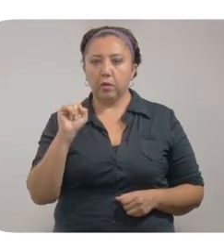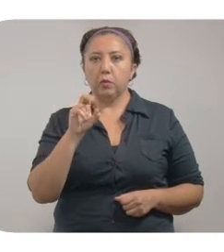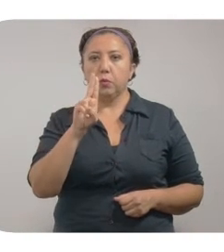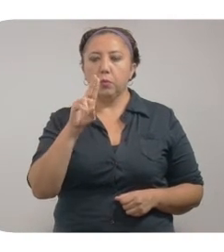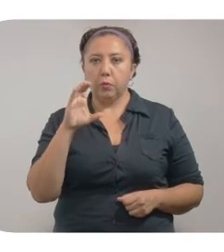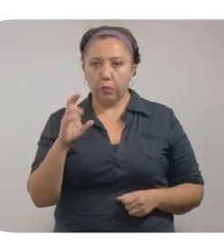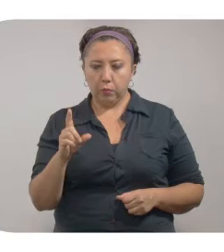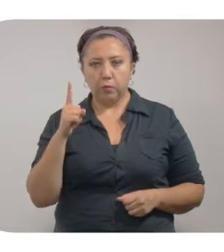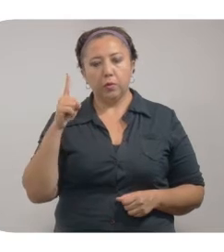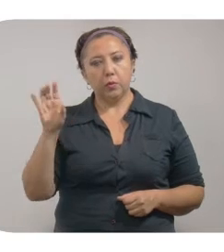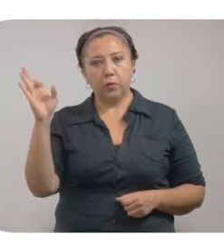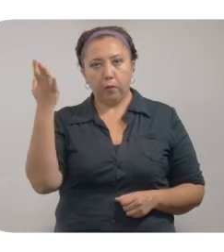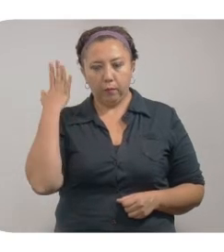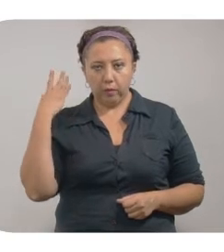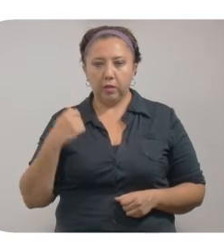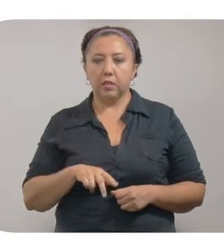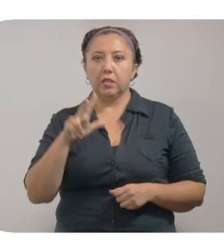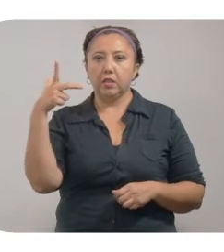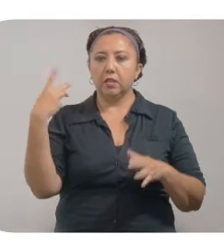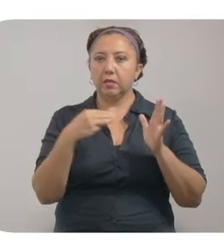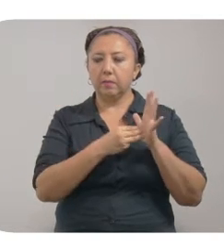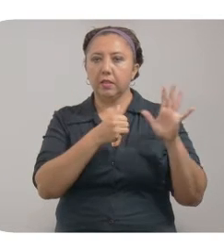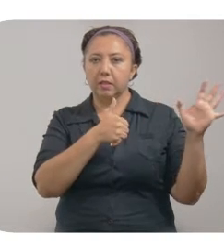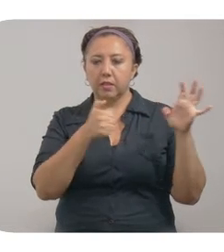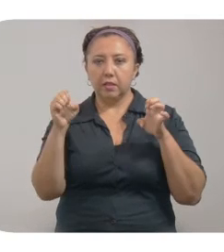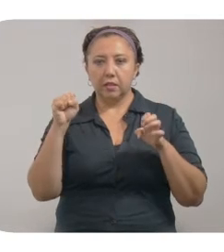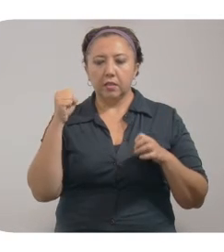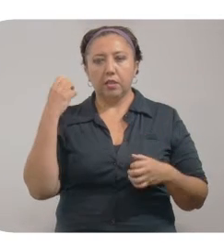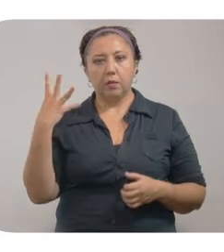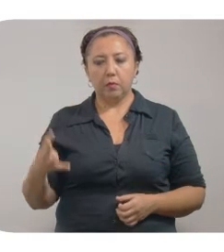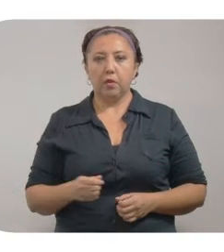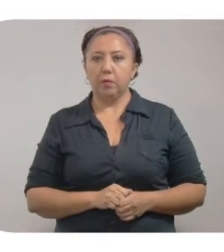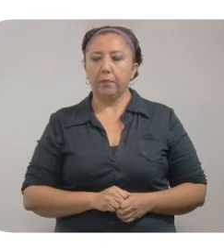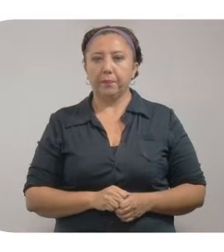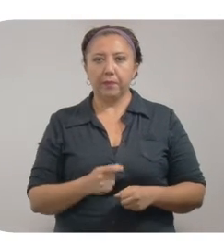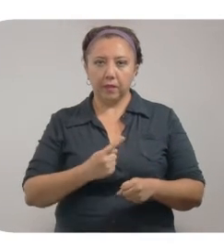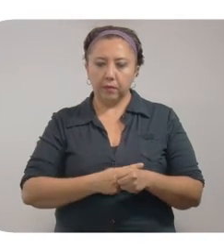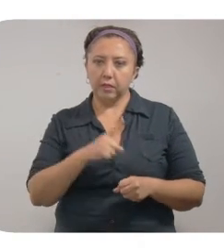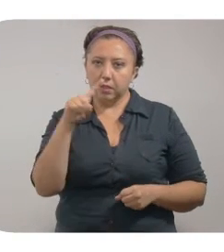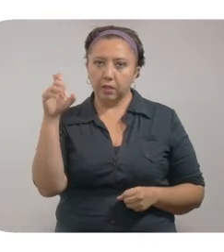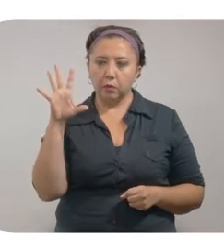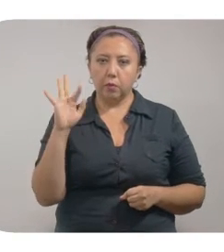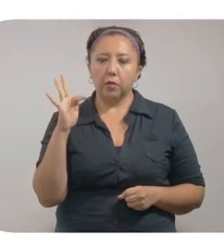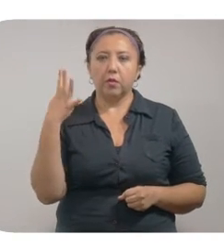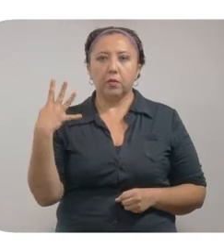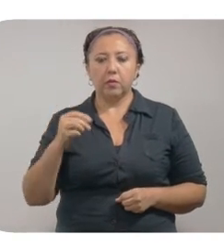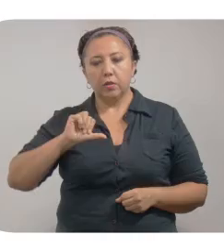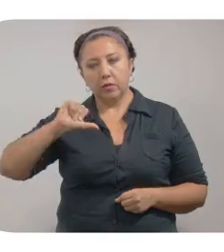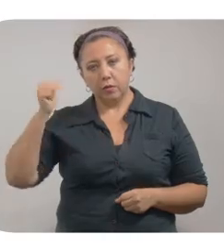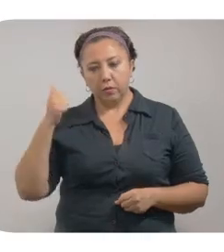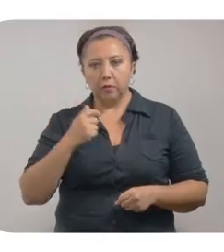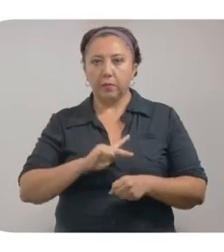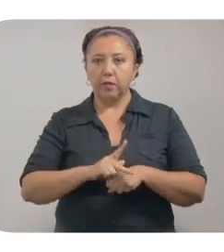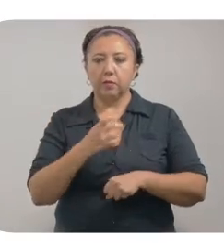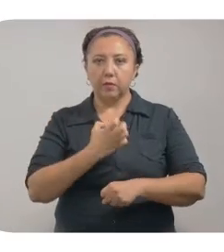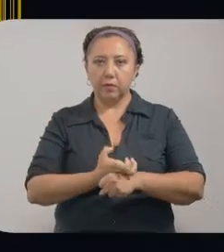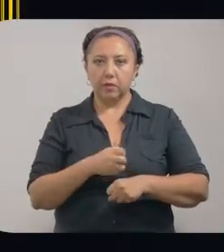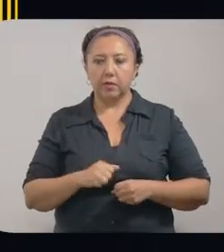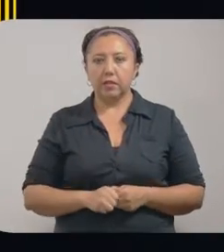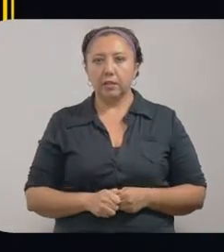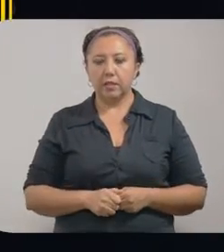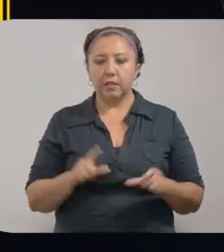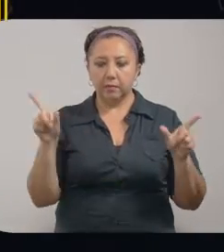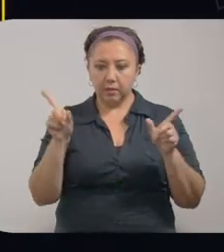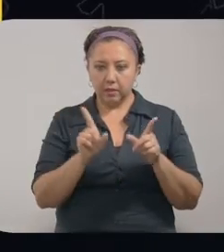Ucu. Y uno foráneo. De los 13.664 casos positivos, 144 son de otro país u otro estado.